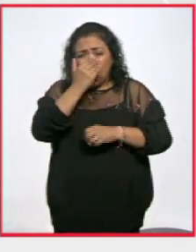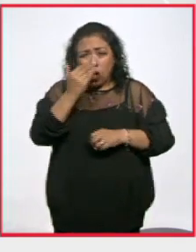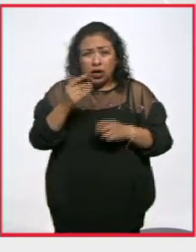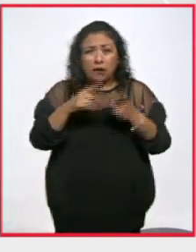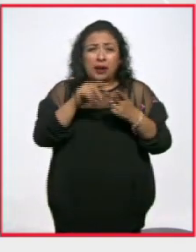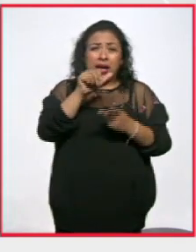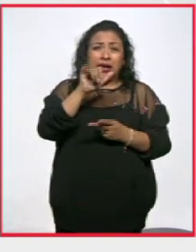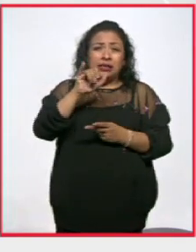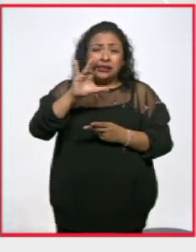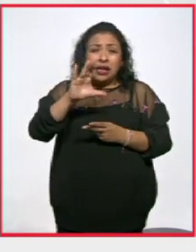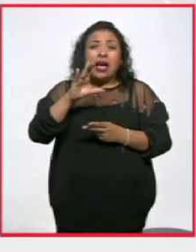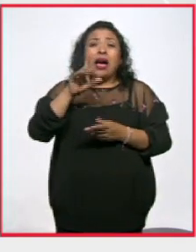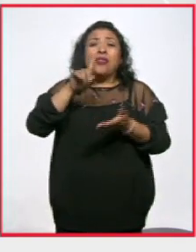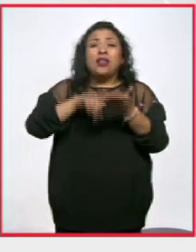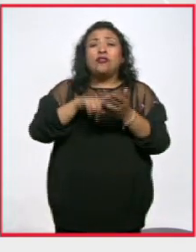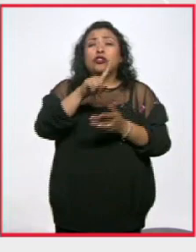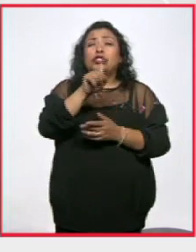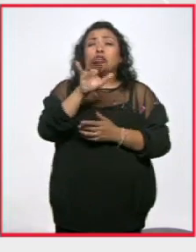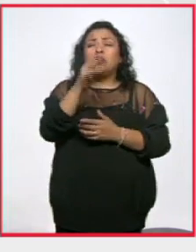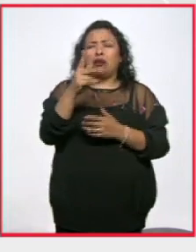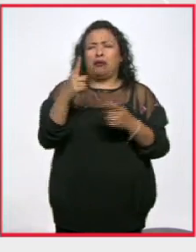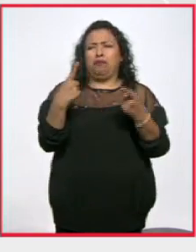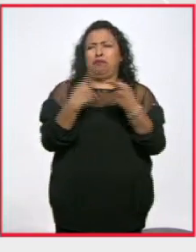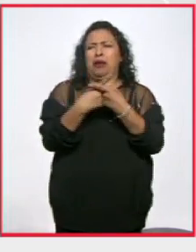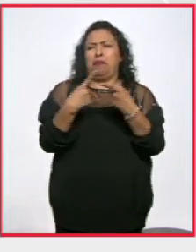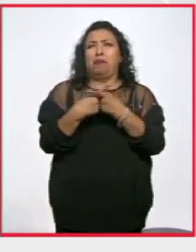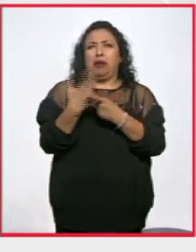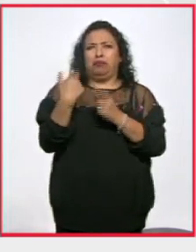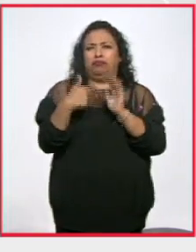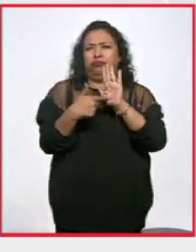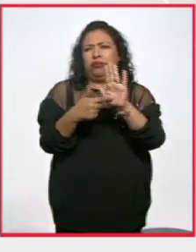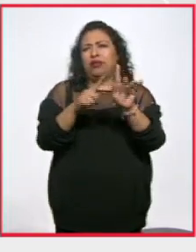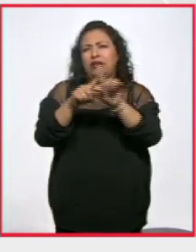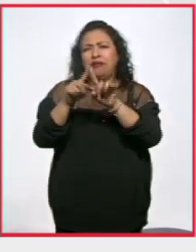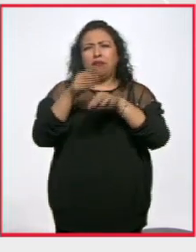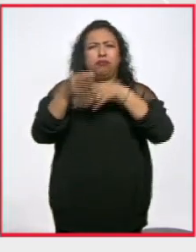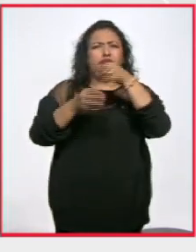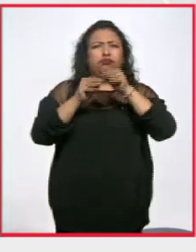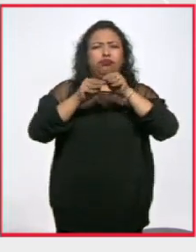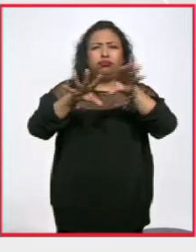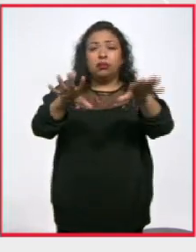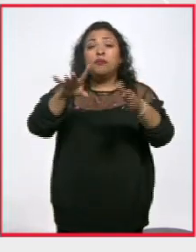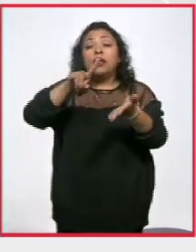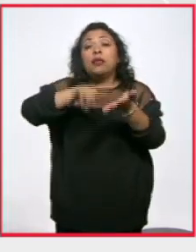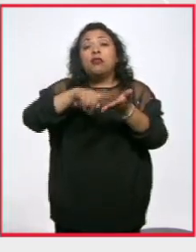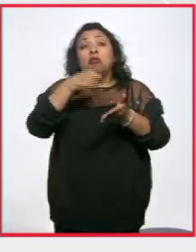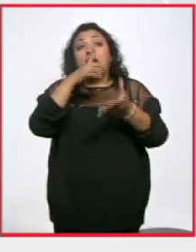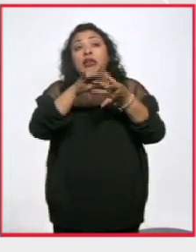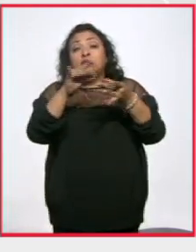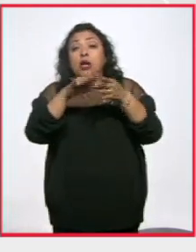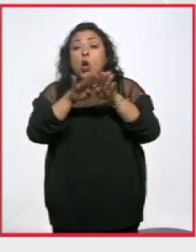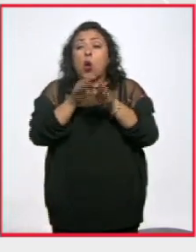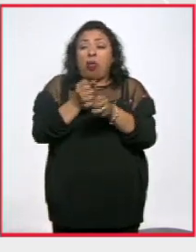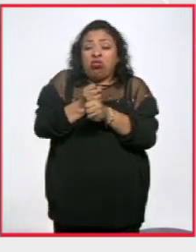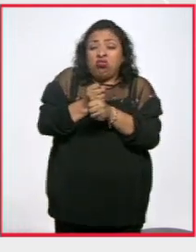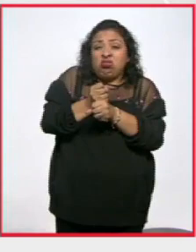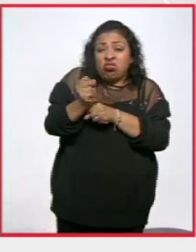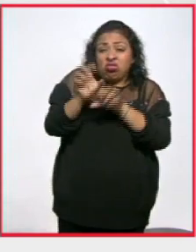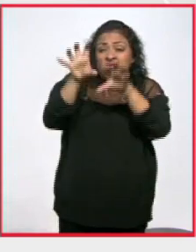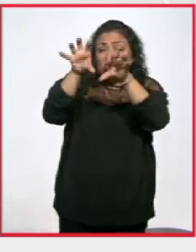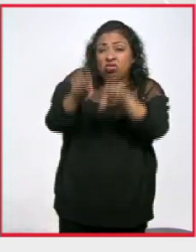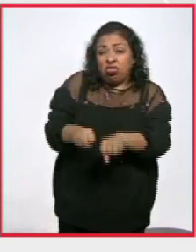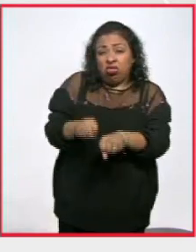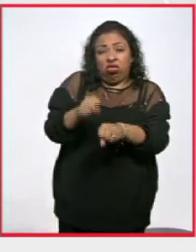cuyas 158 anomalías, recientemente publicadas en diversos medios, entre las que se cuentan la tortura y la detención